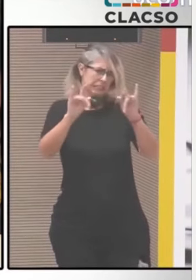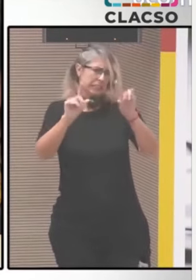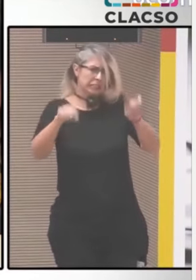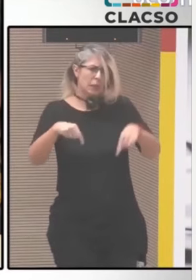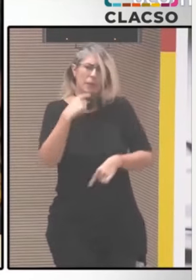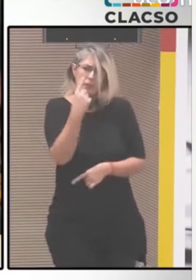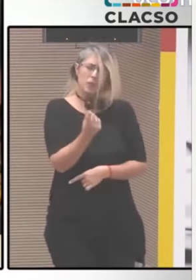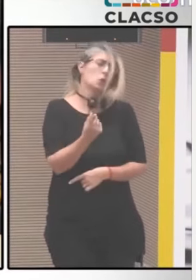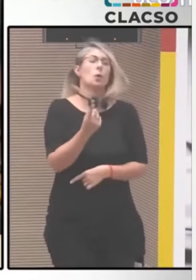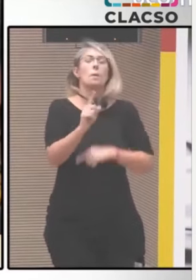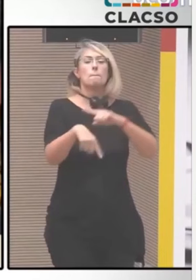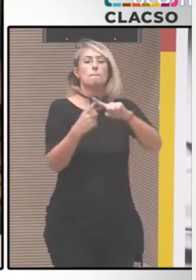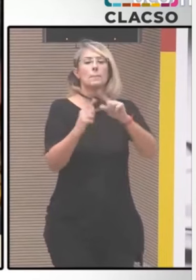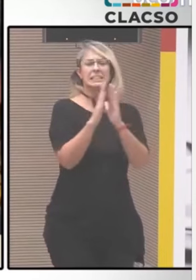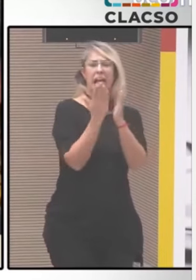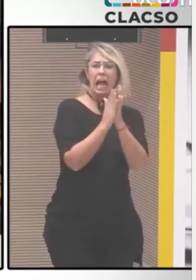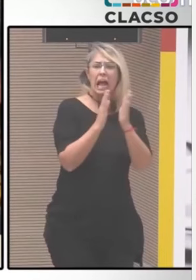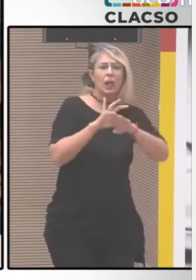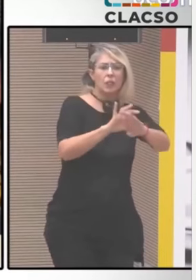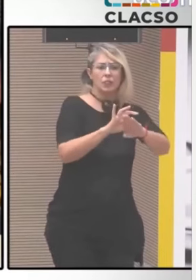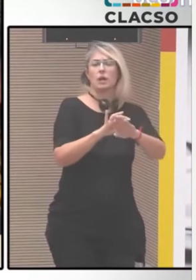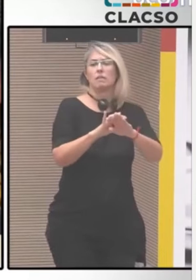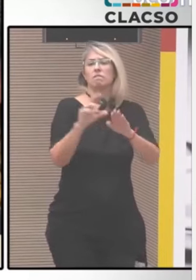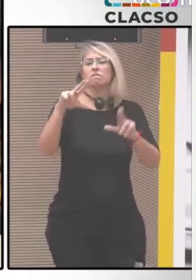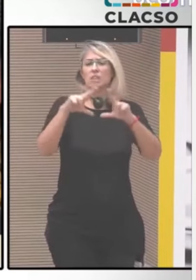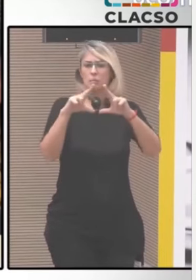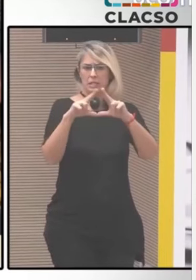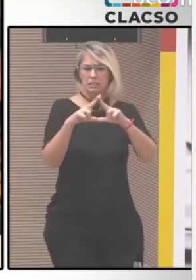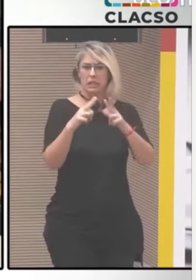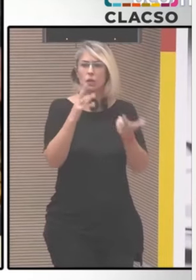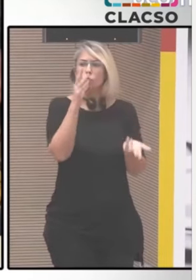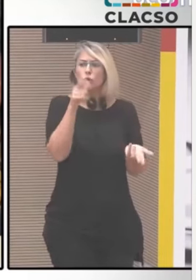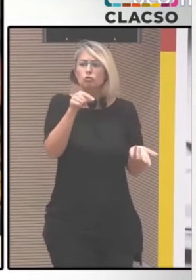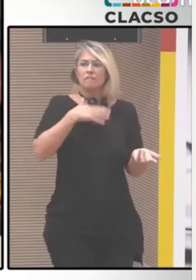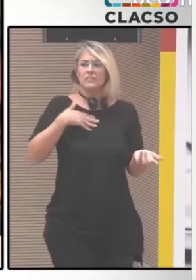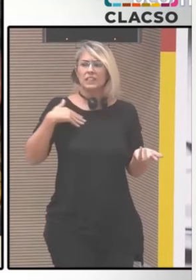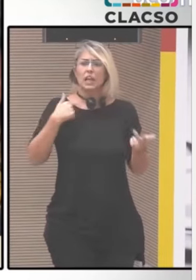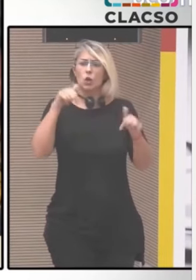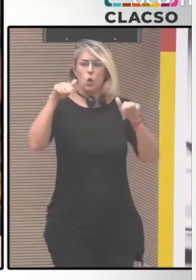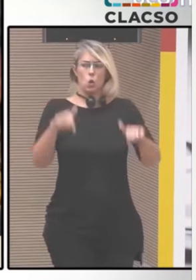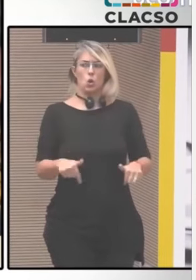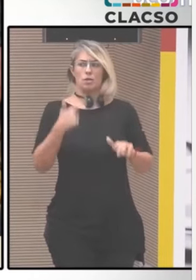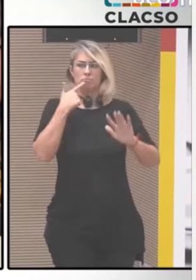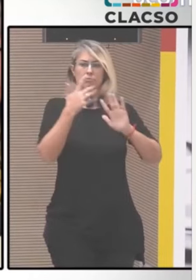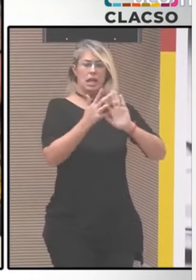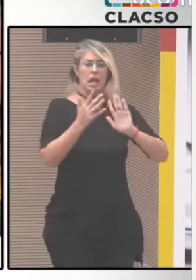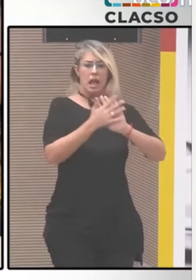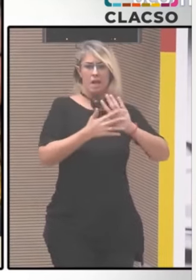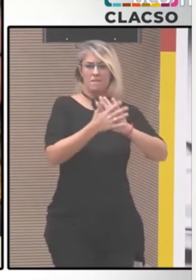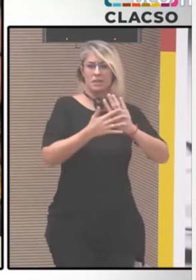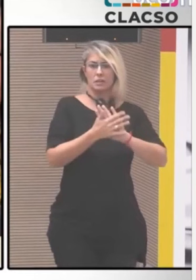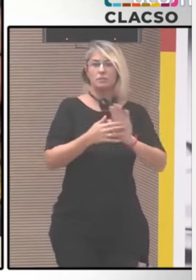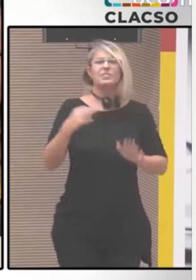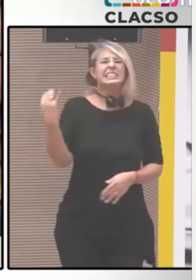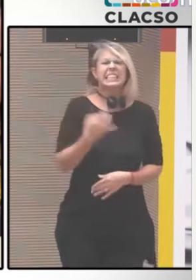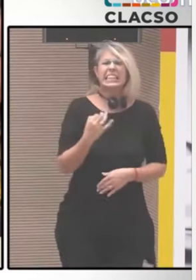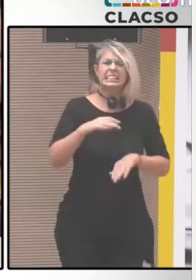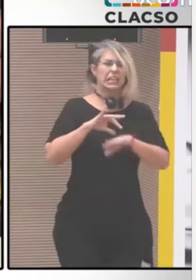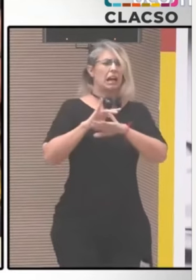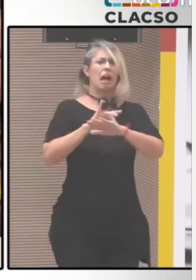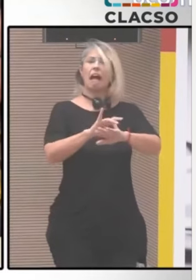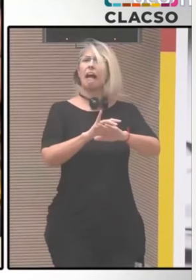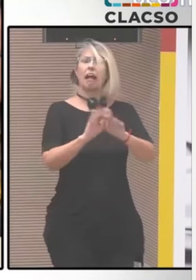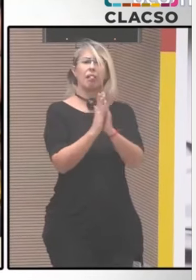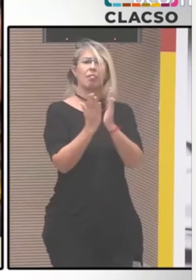Estamos atravesando, muchas veces creemos que hay algunos problemas que pueden ser exclusivamente de América Latina o